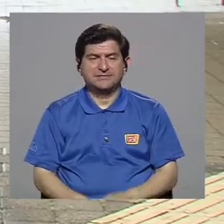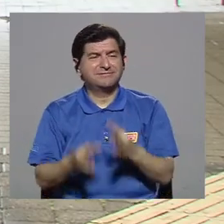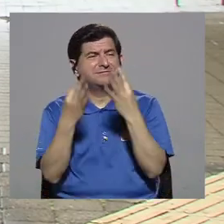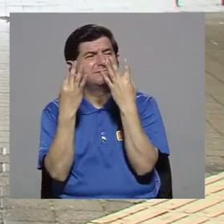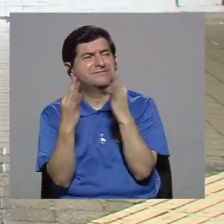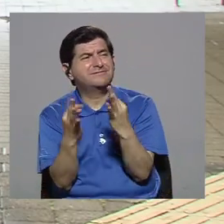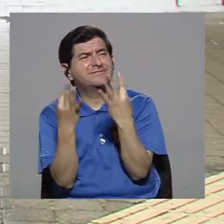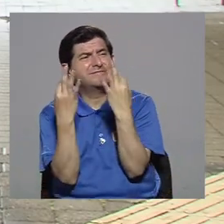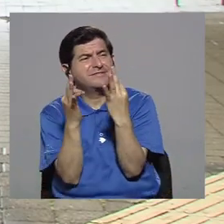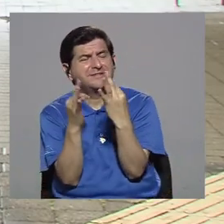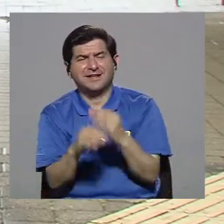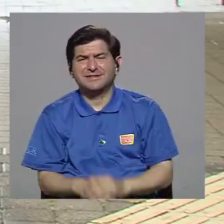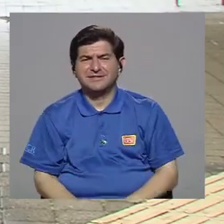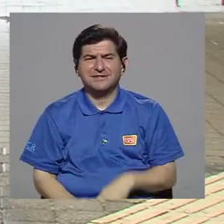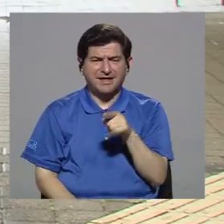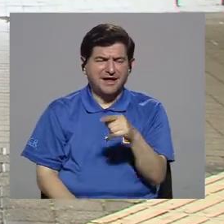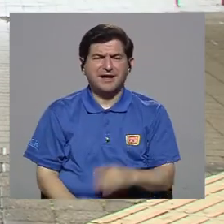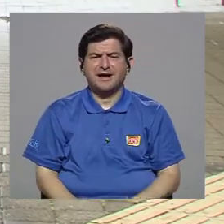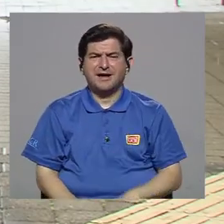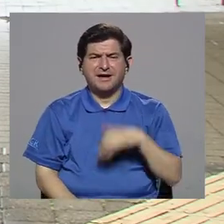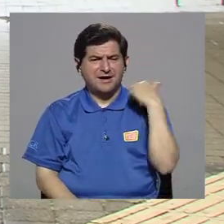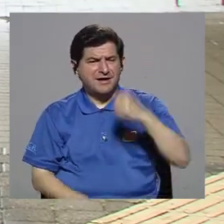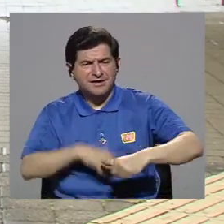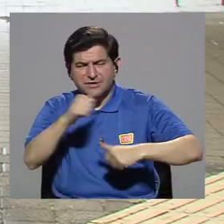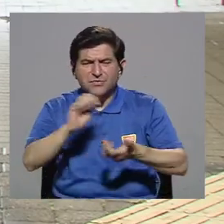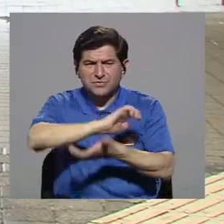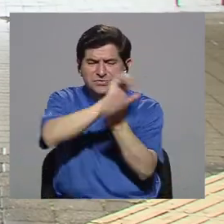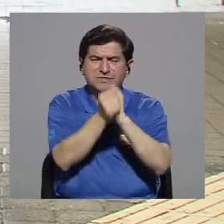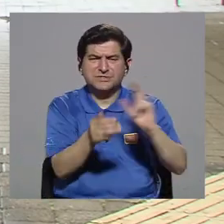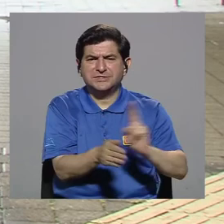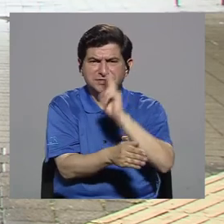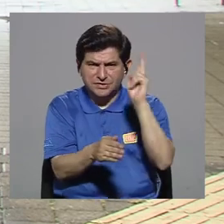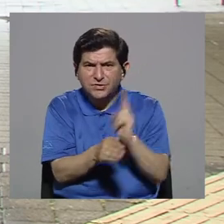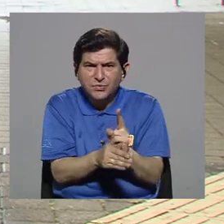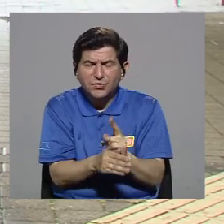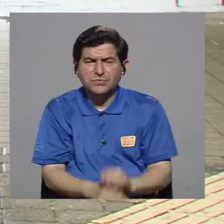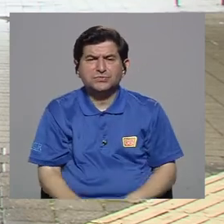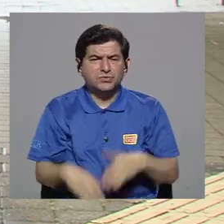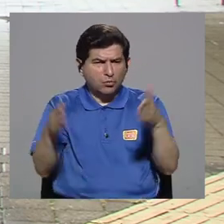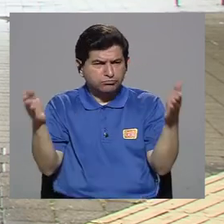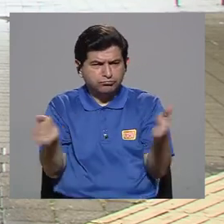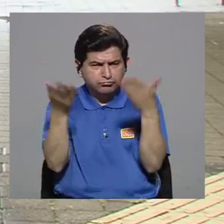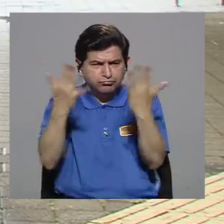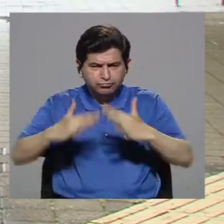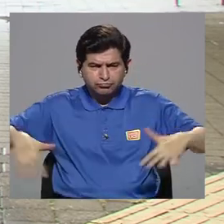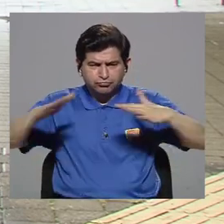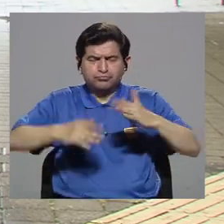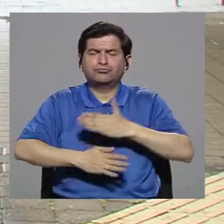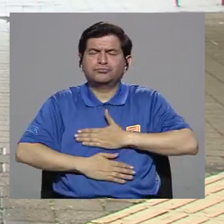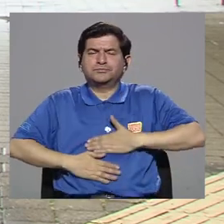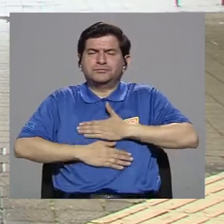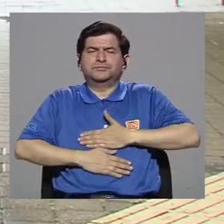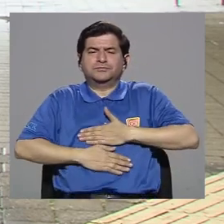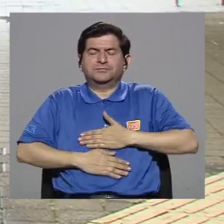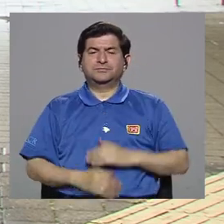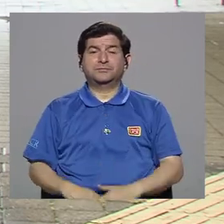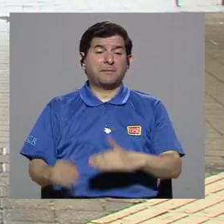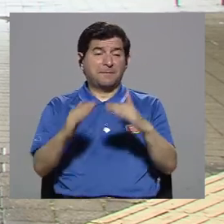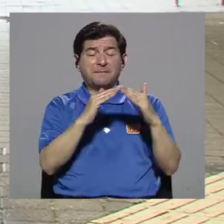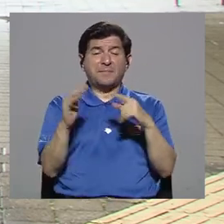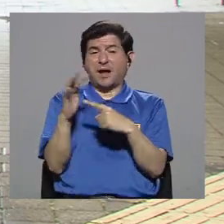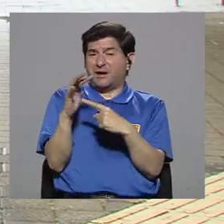menos hacer el esfuerzo por cambiar ese uso, además propiciaba espacios para recreación. Porque en los barrios populares